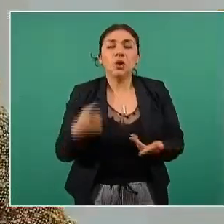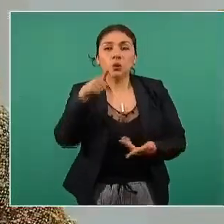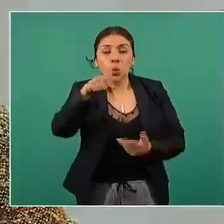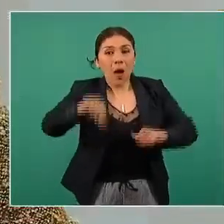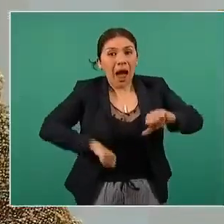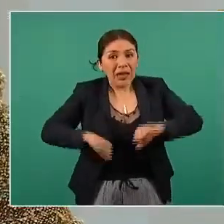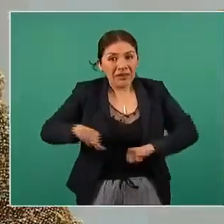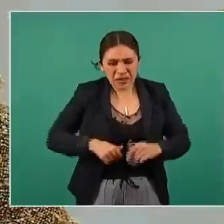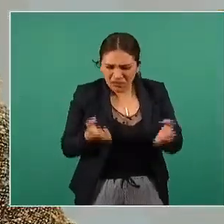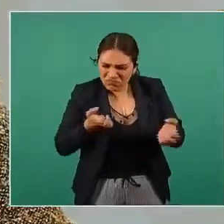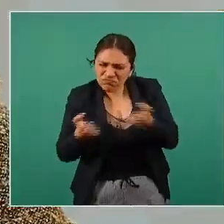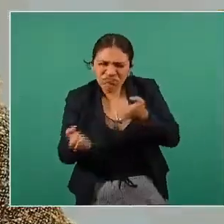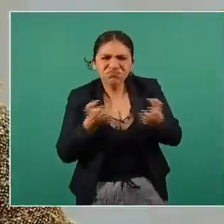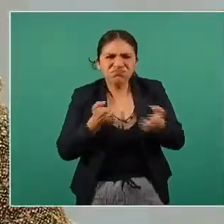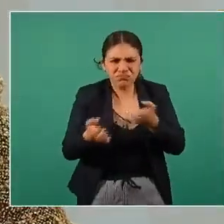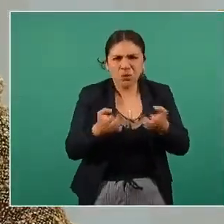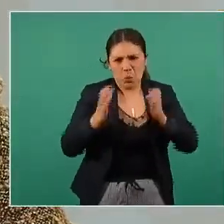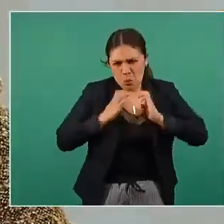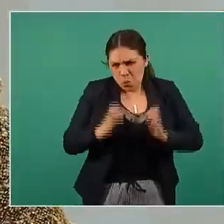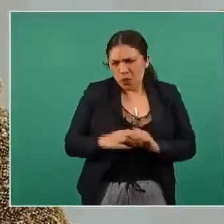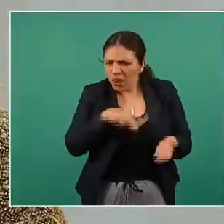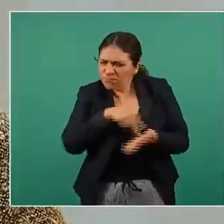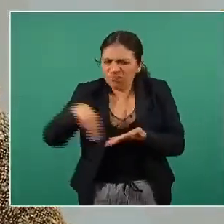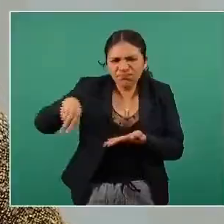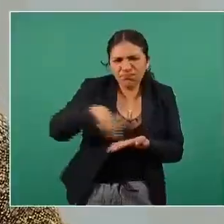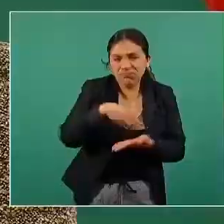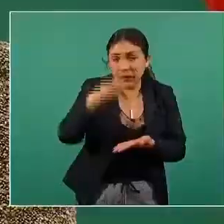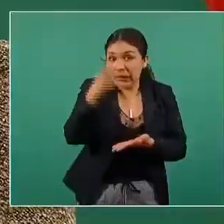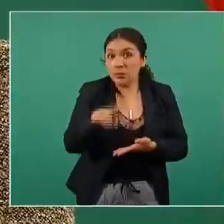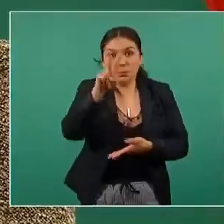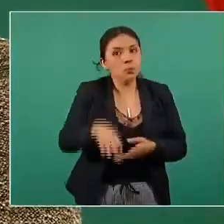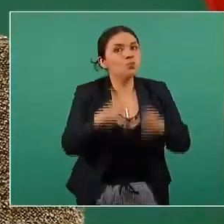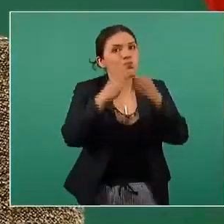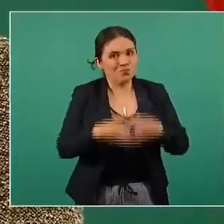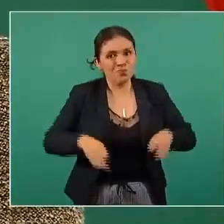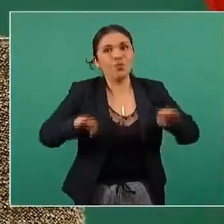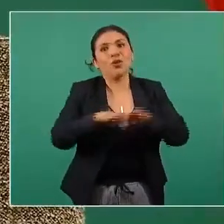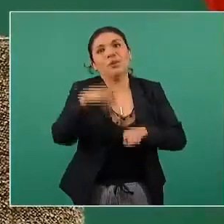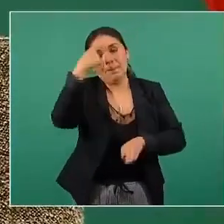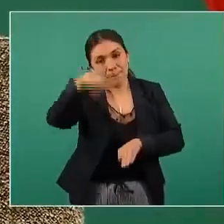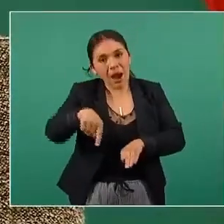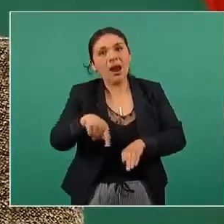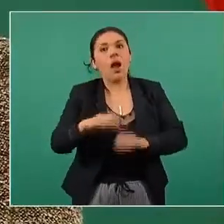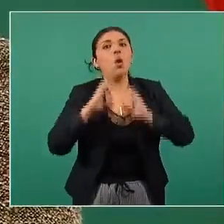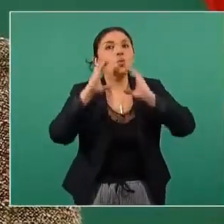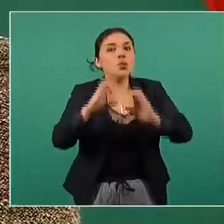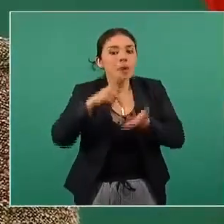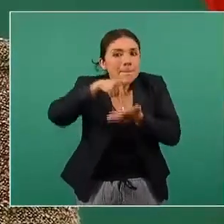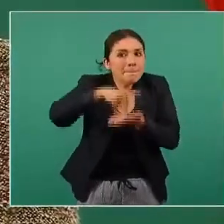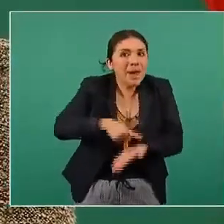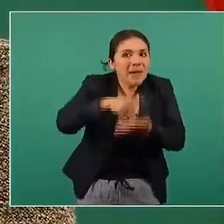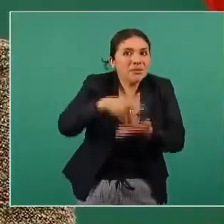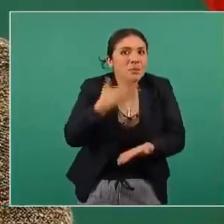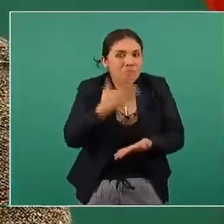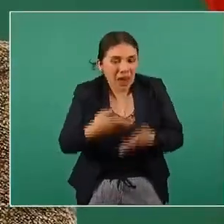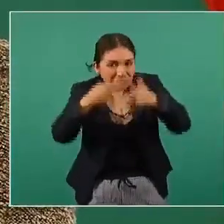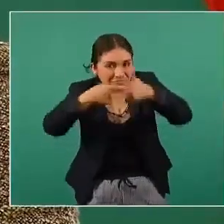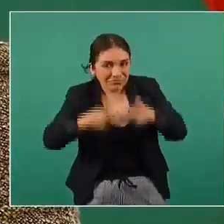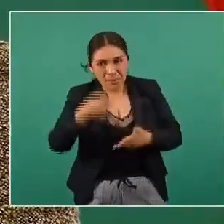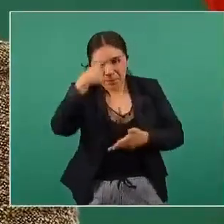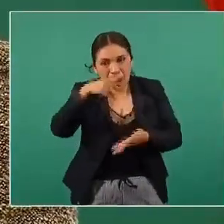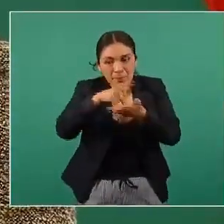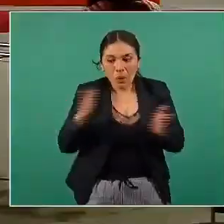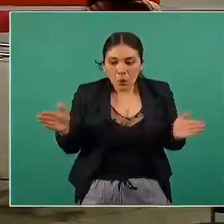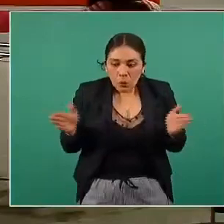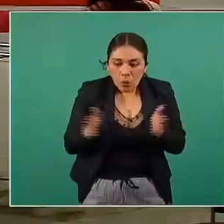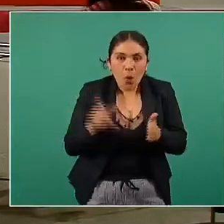actividad física es un factor importante para el mantenimiento de peso y la la pérdida